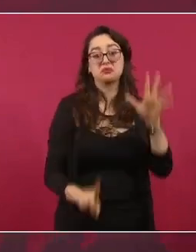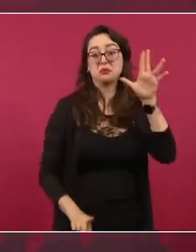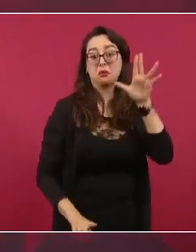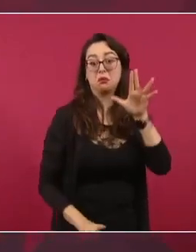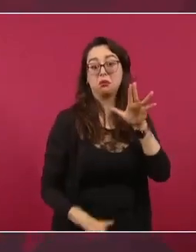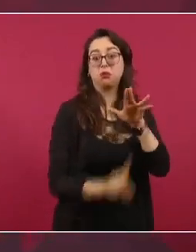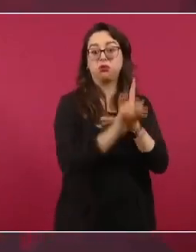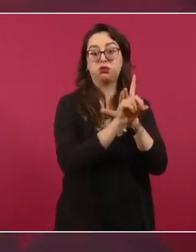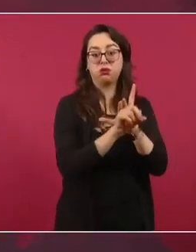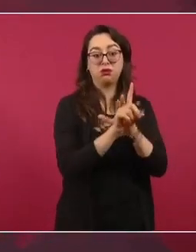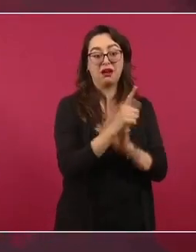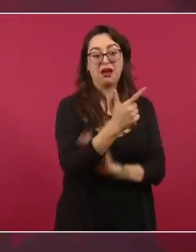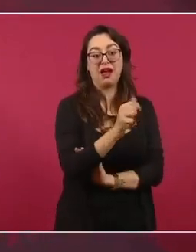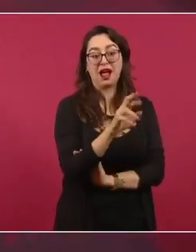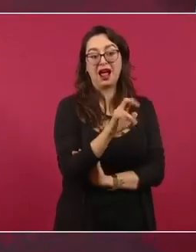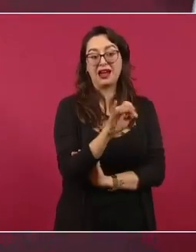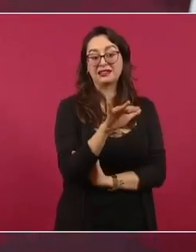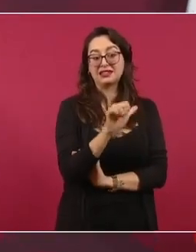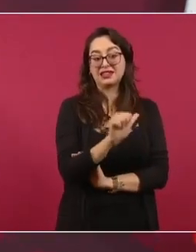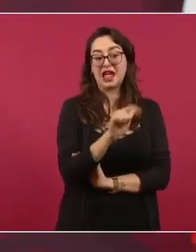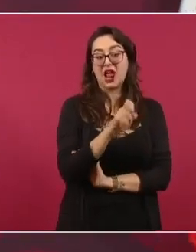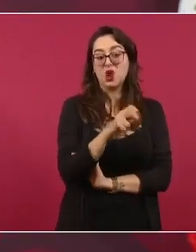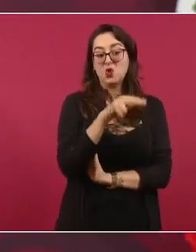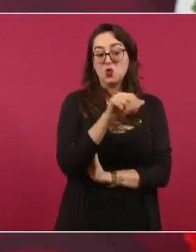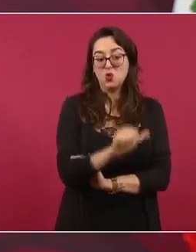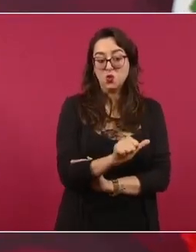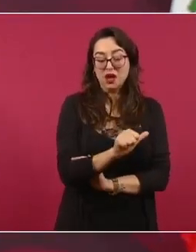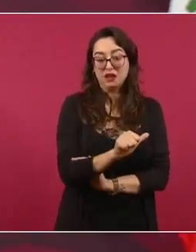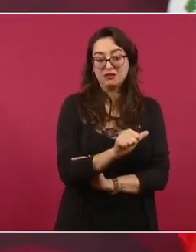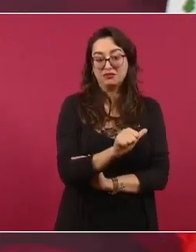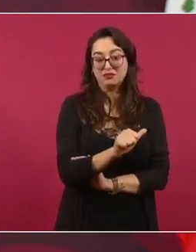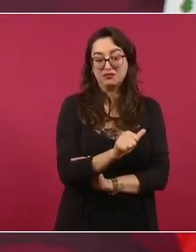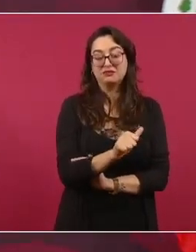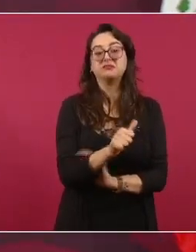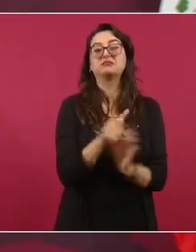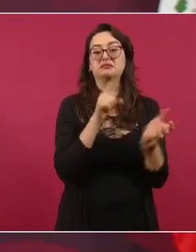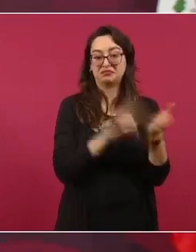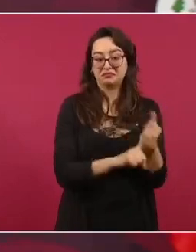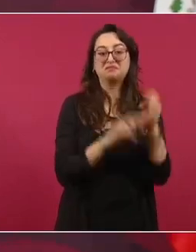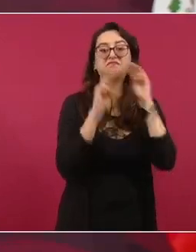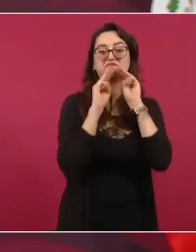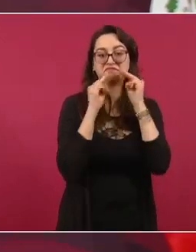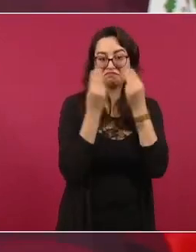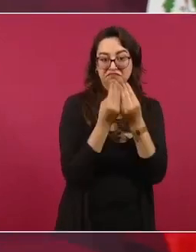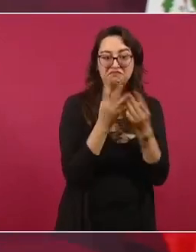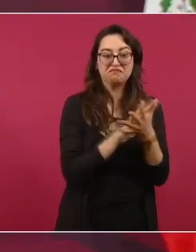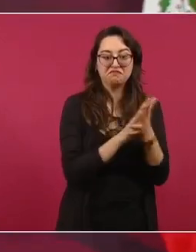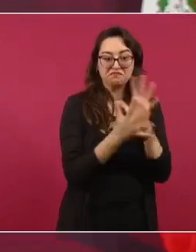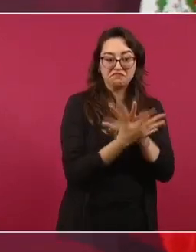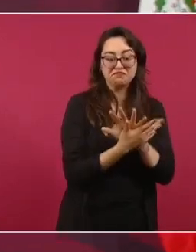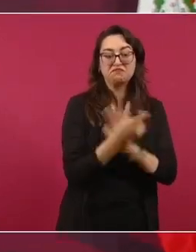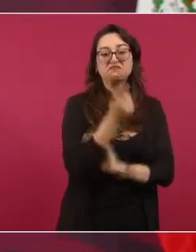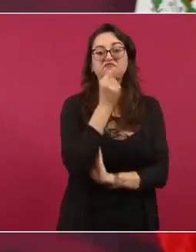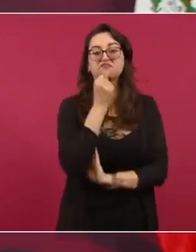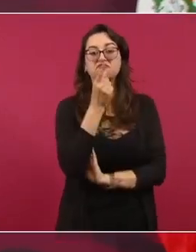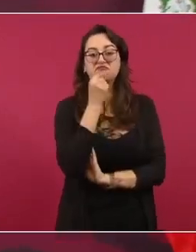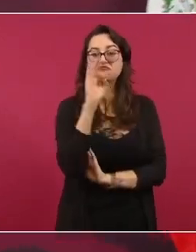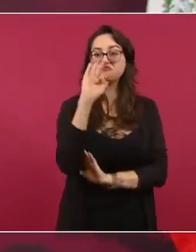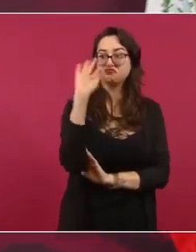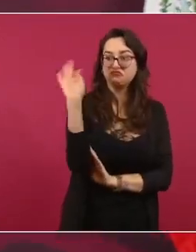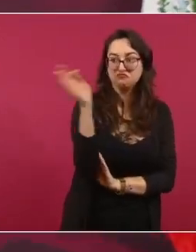así manejaron a la Policía Federal, así